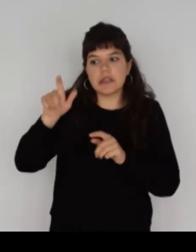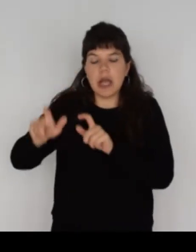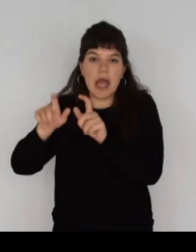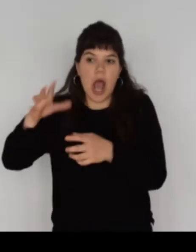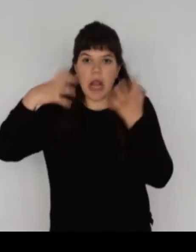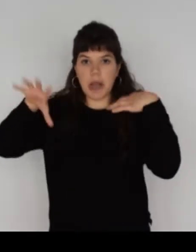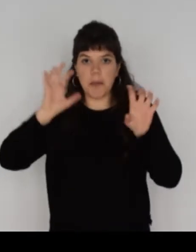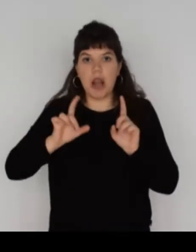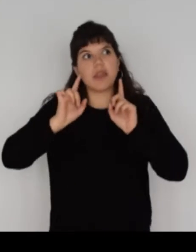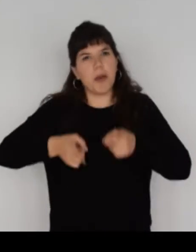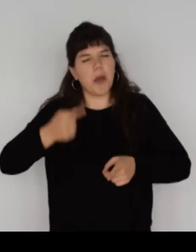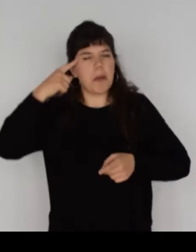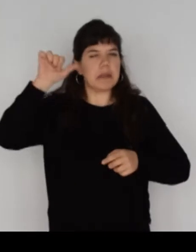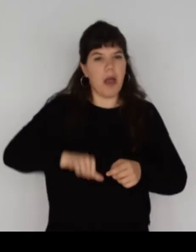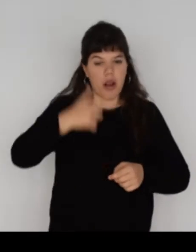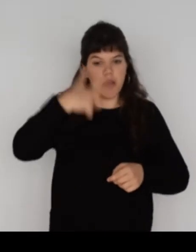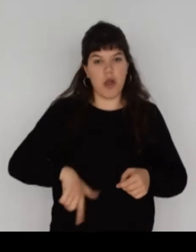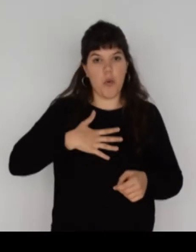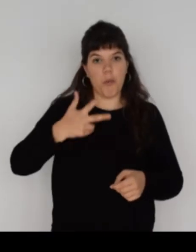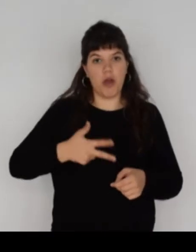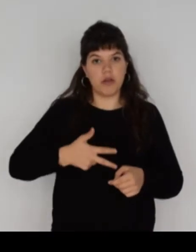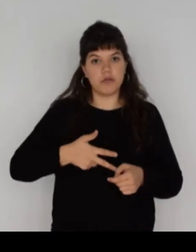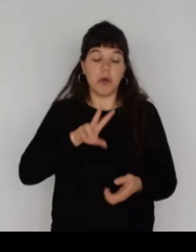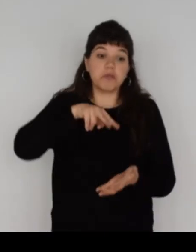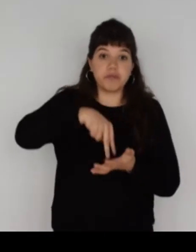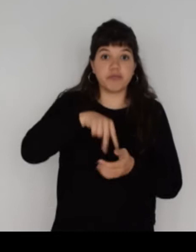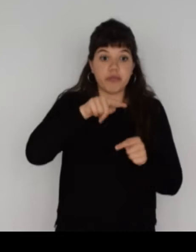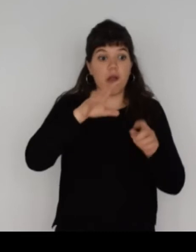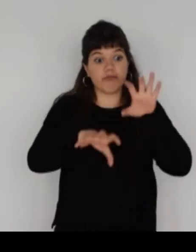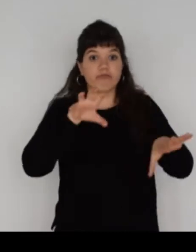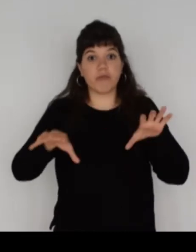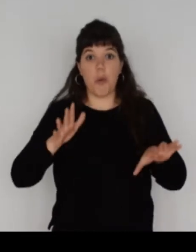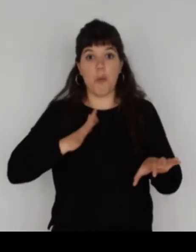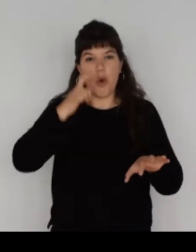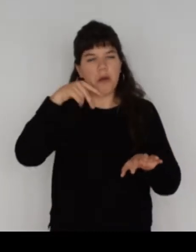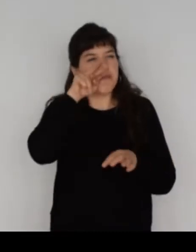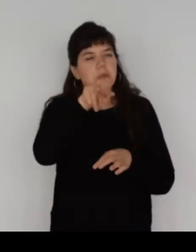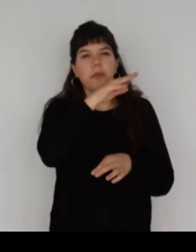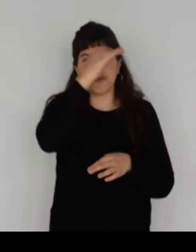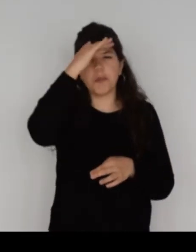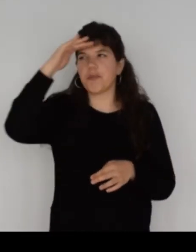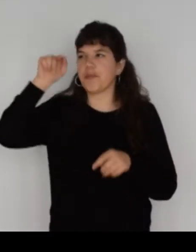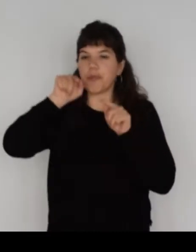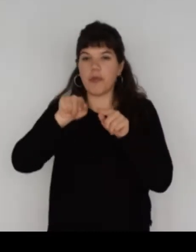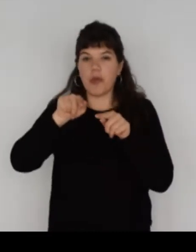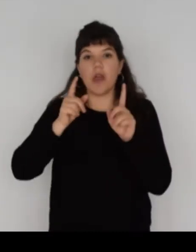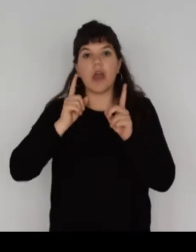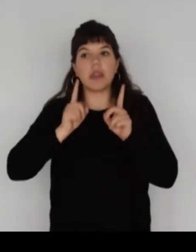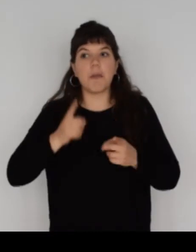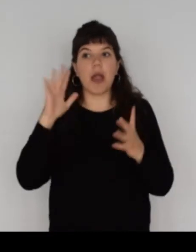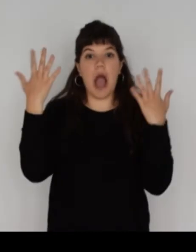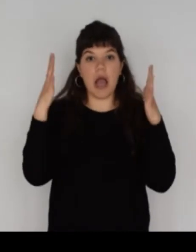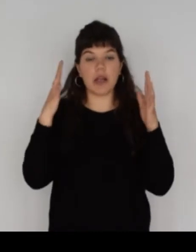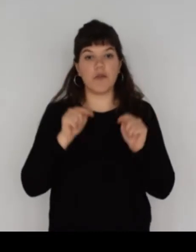humano. De pie, sobre un pinápulo de rocas, la figura femenina observa el paisaje a través de las frondas de los